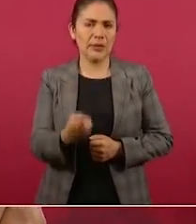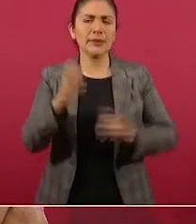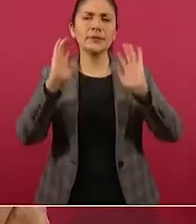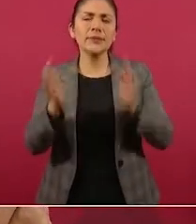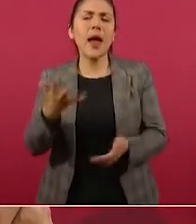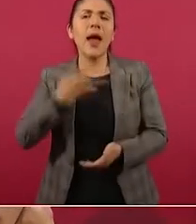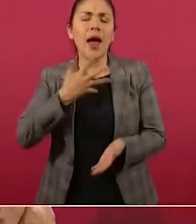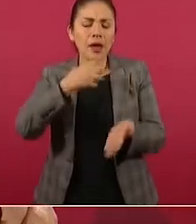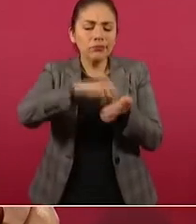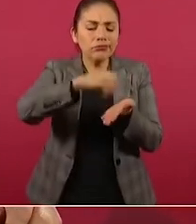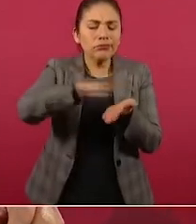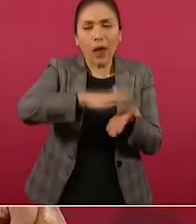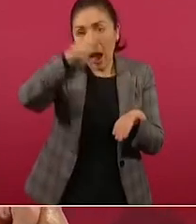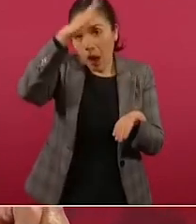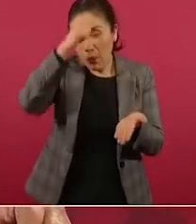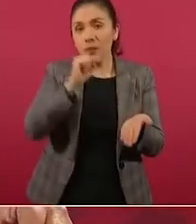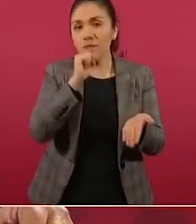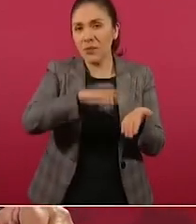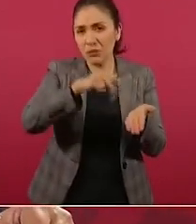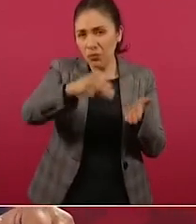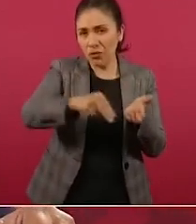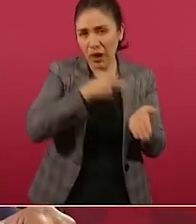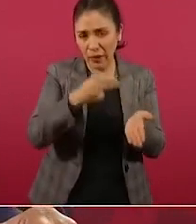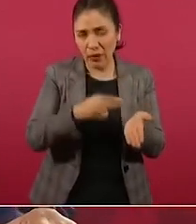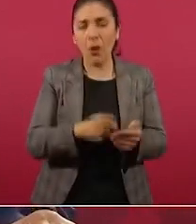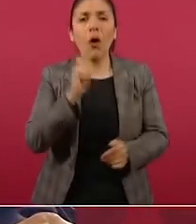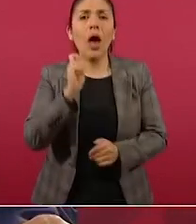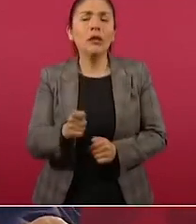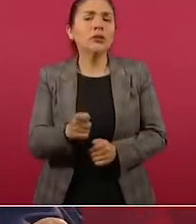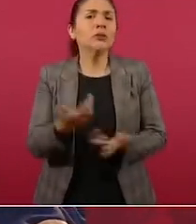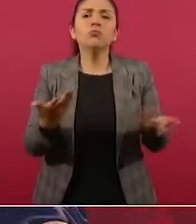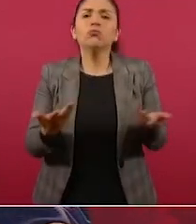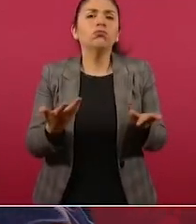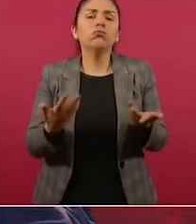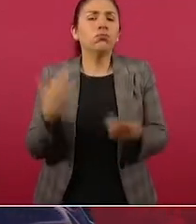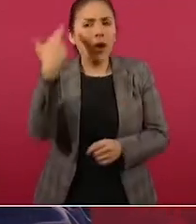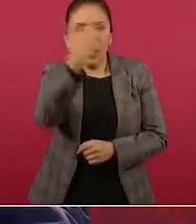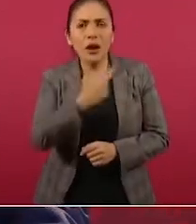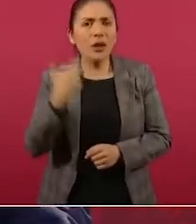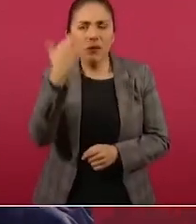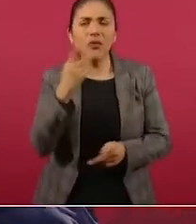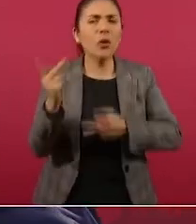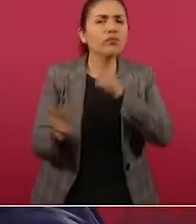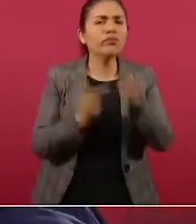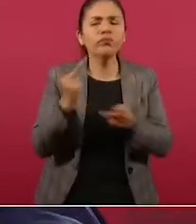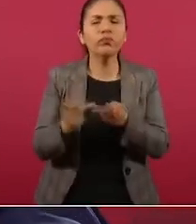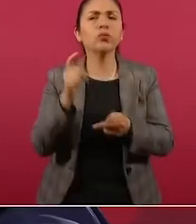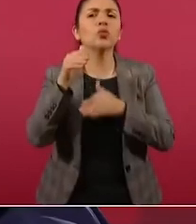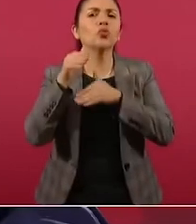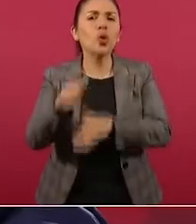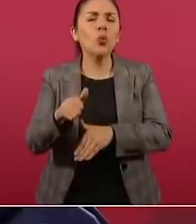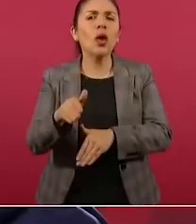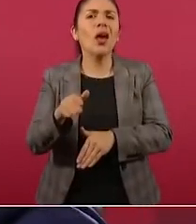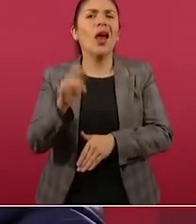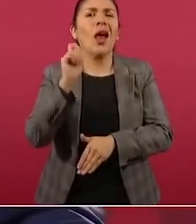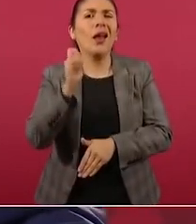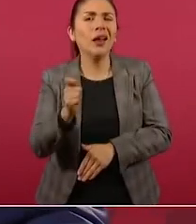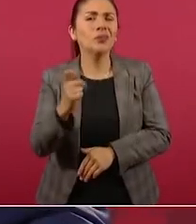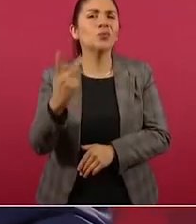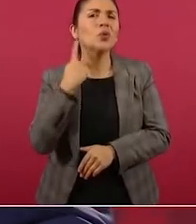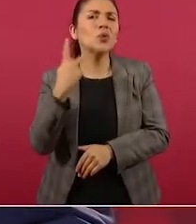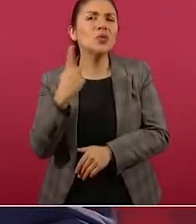tratado, es una consulta acerca de políticas